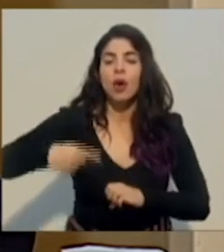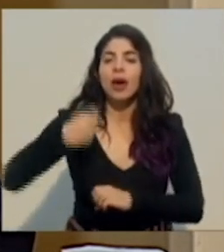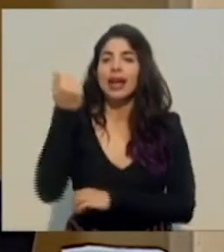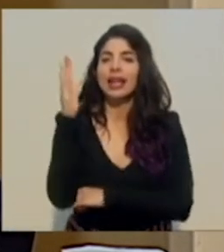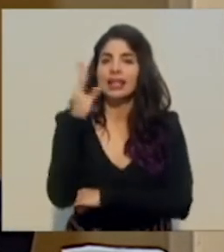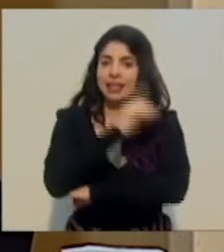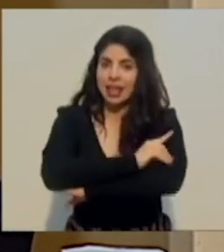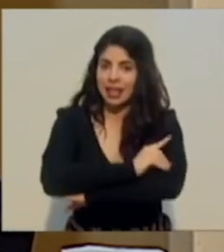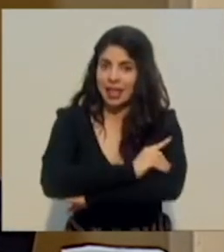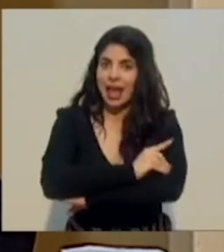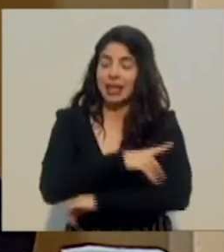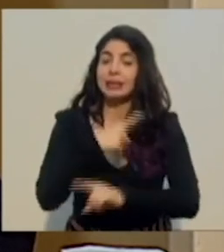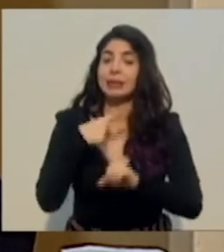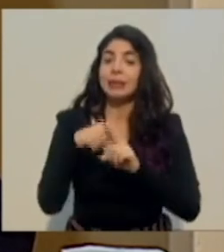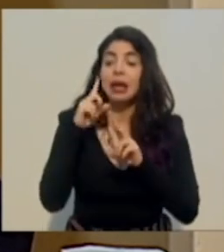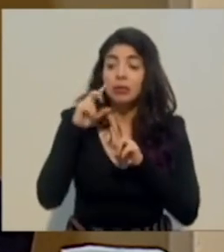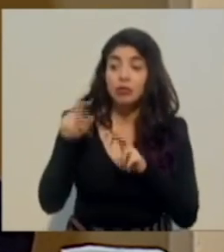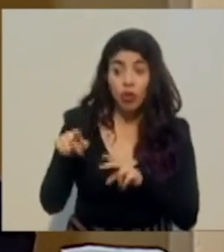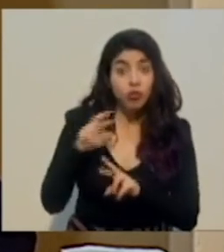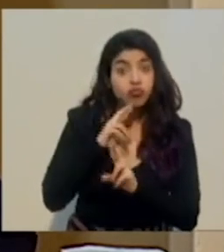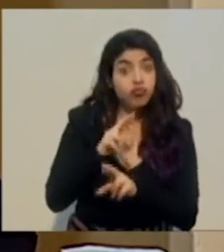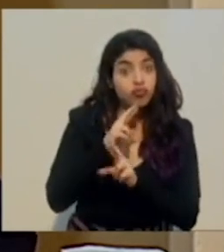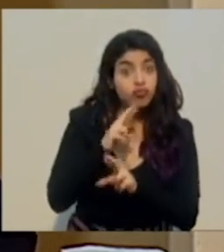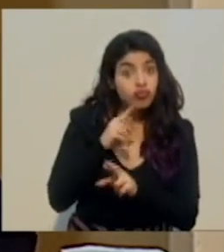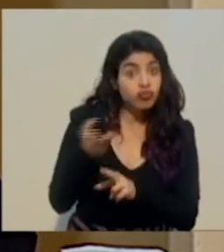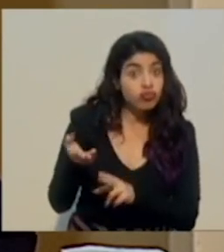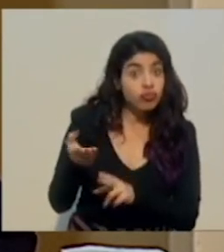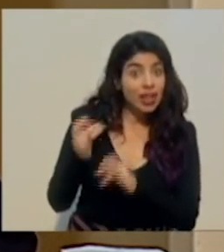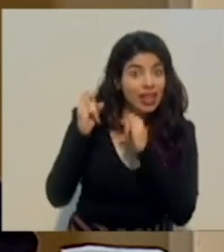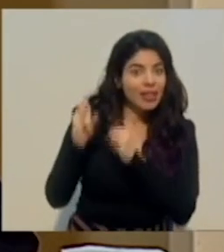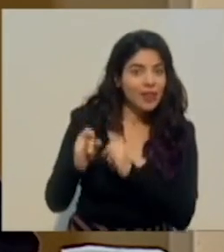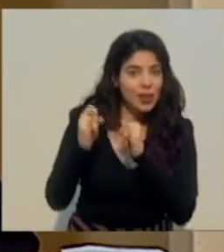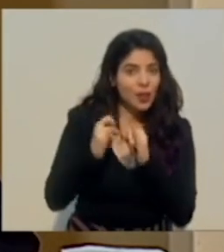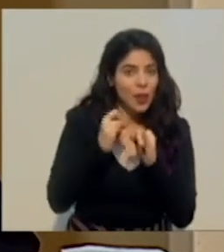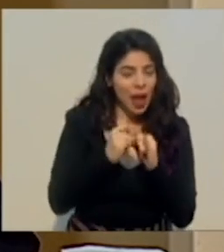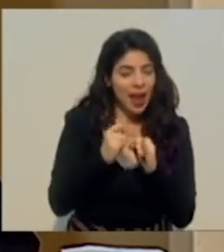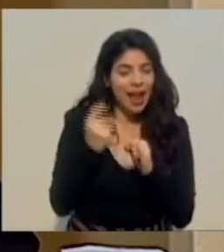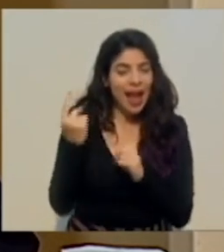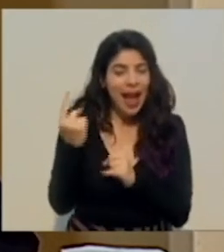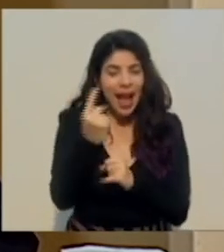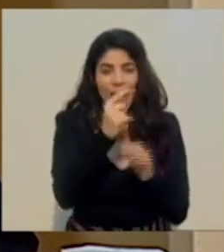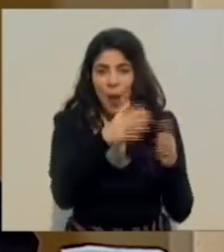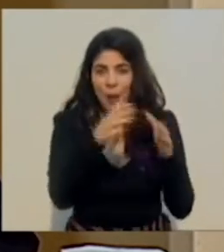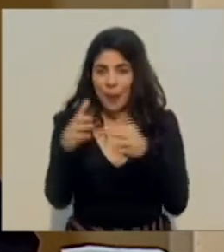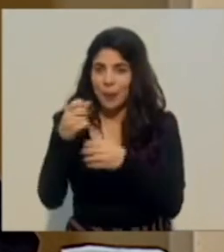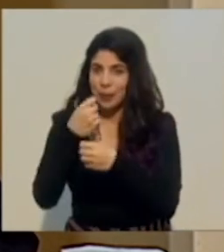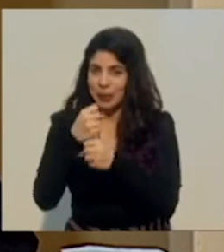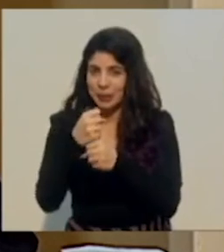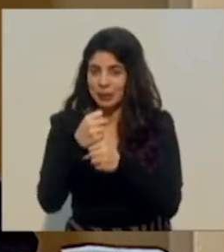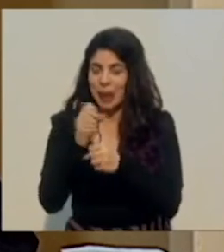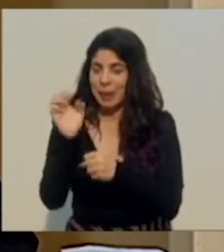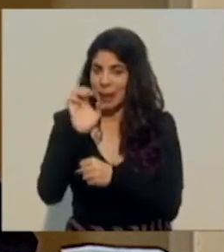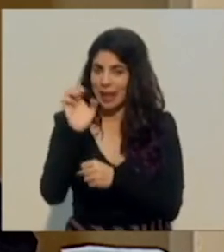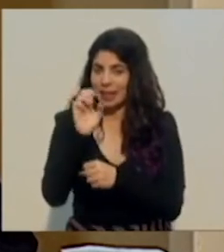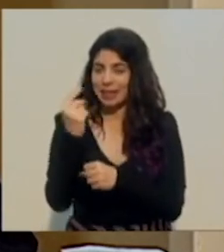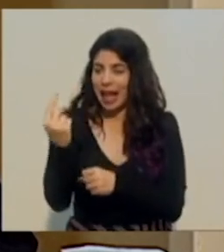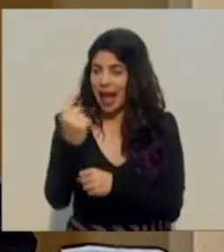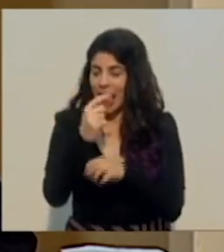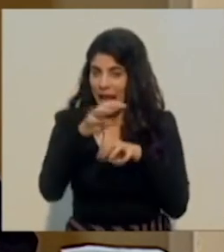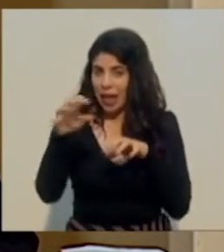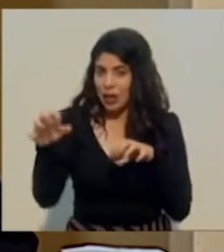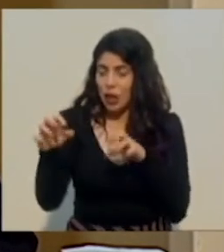individualmente, a nivel de cada Comité Municipal de Emergencia, a nivel de cada cantón, la efectividad de las medidas